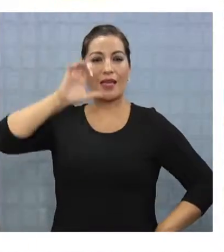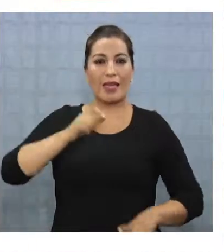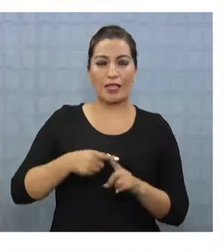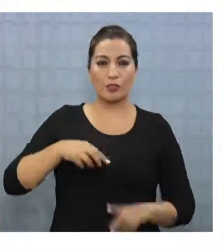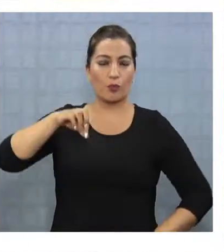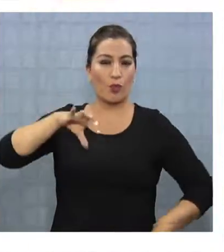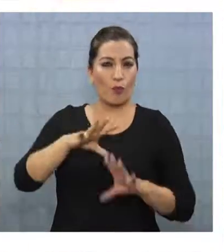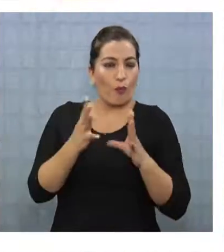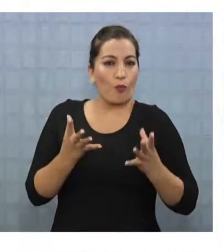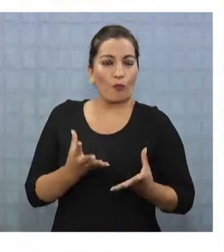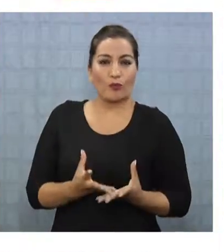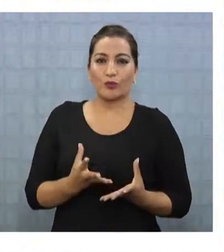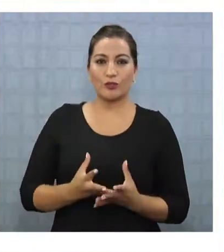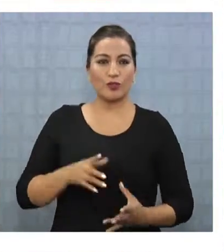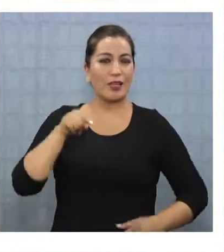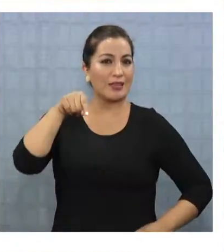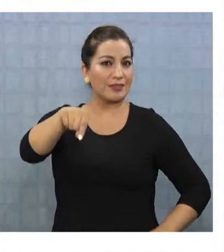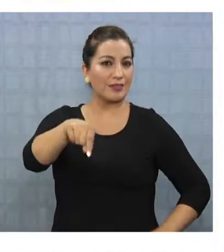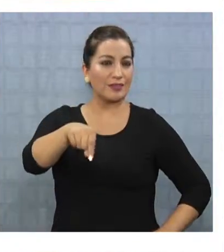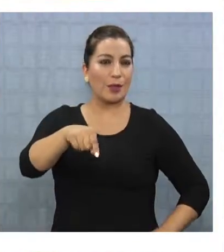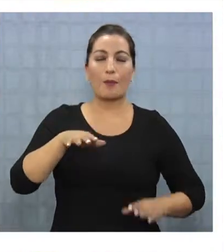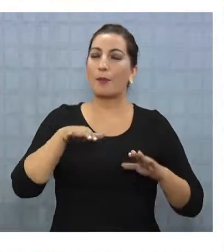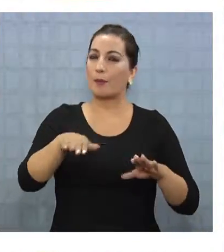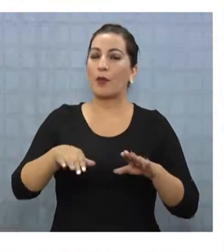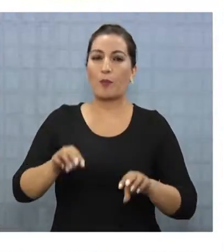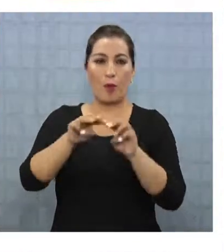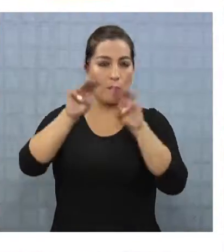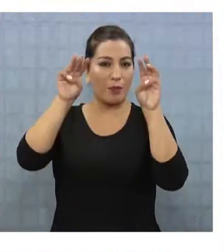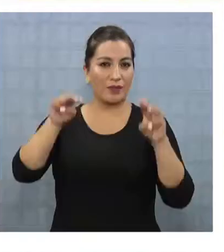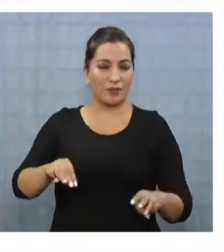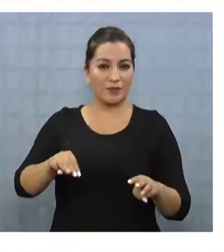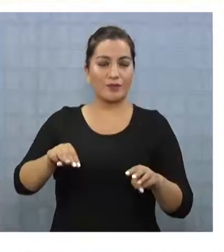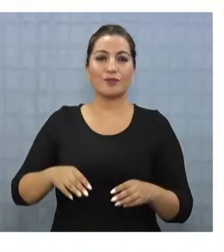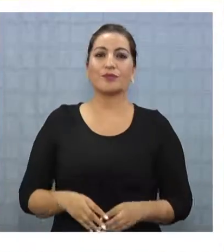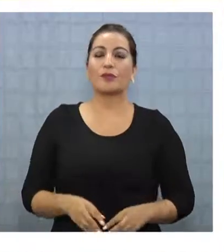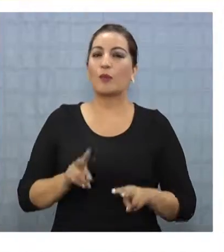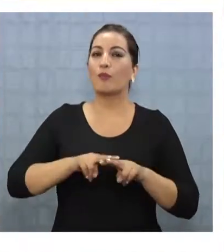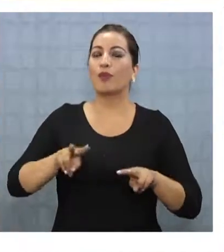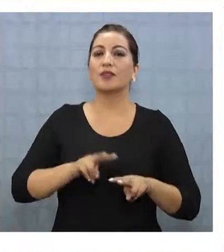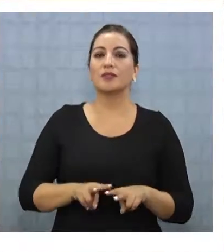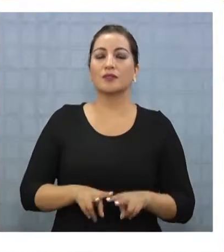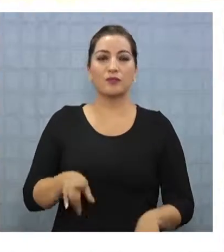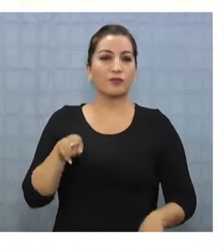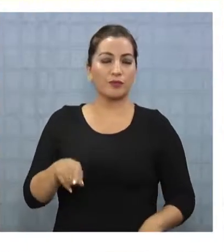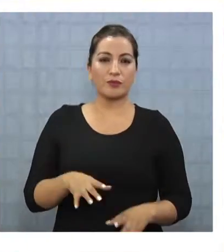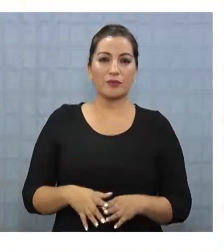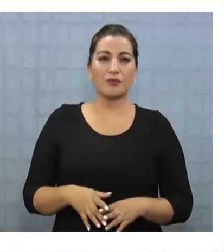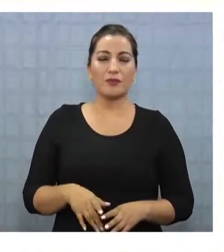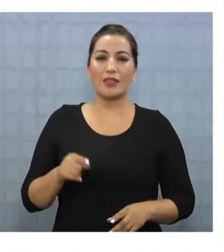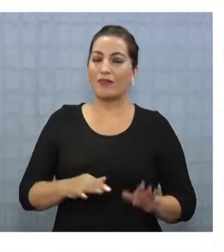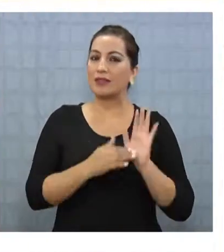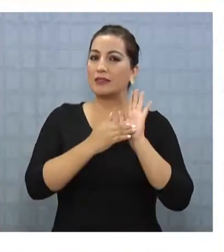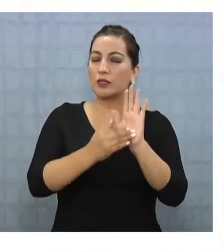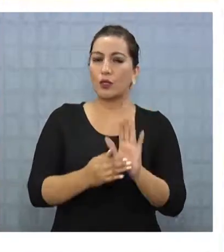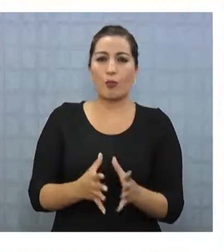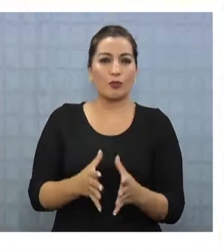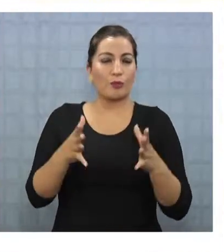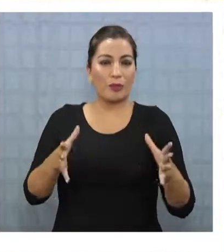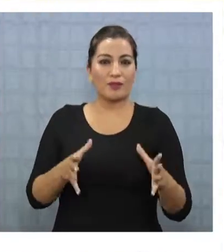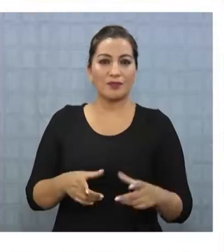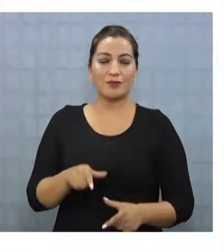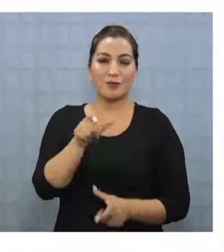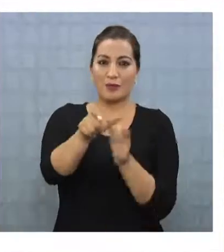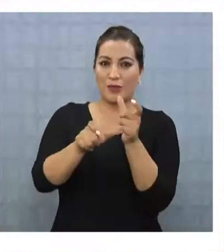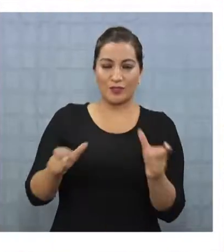experiencia de Expo Mundo Rural, que es como la multiplicación de este mismo mercado campesino, multiplicarlo por 10, donde vamos a tener la